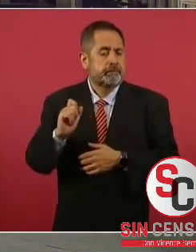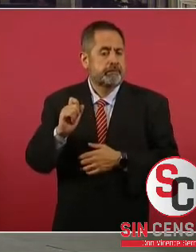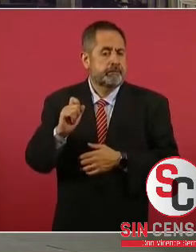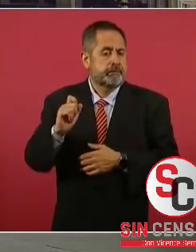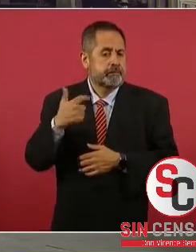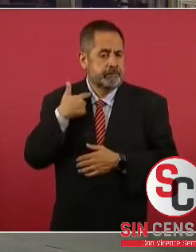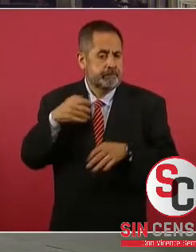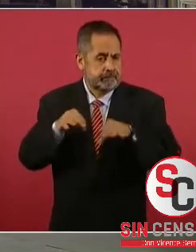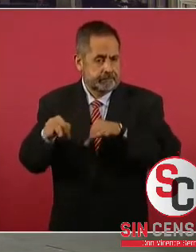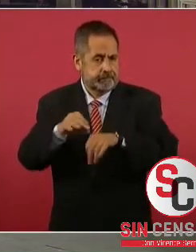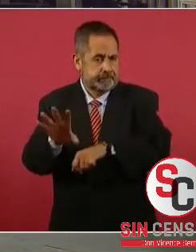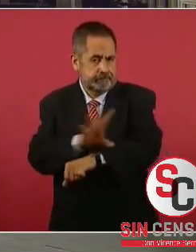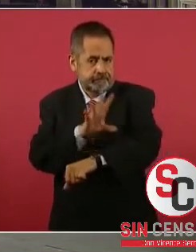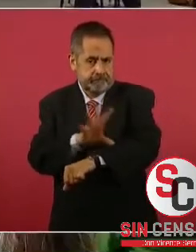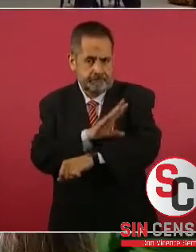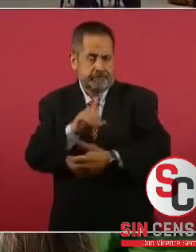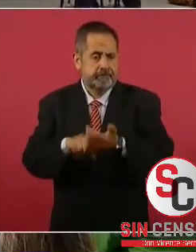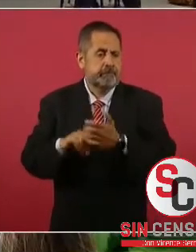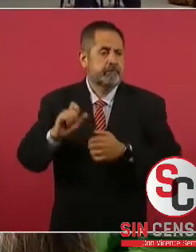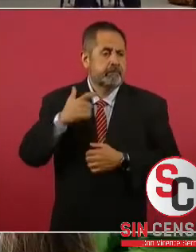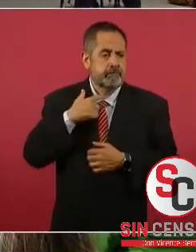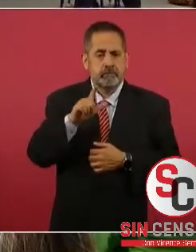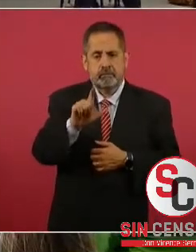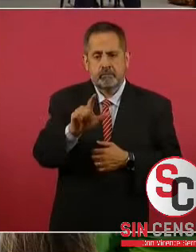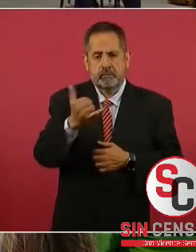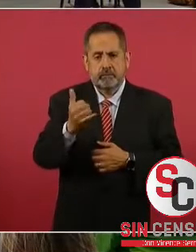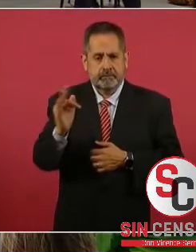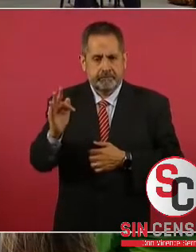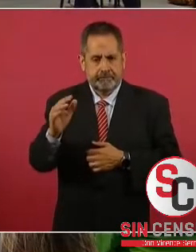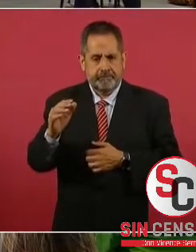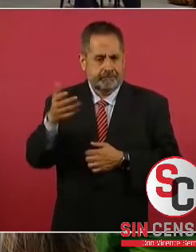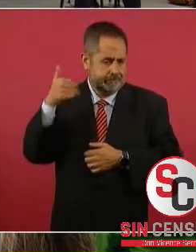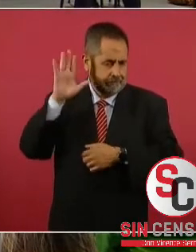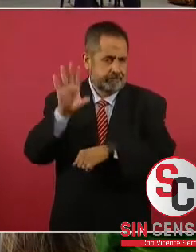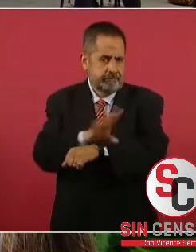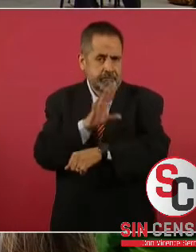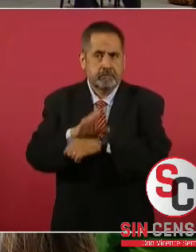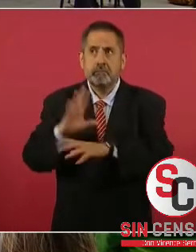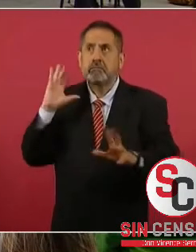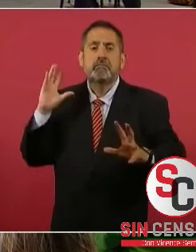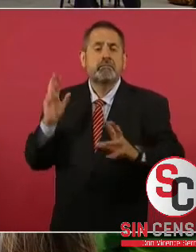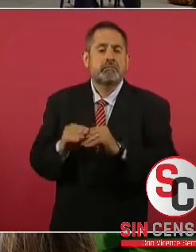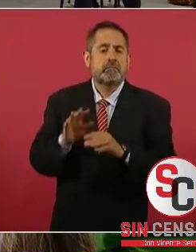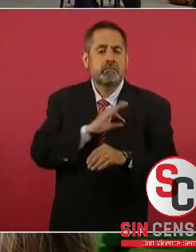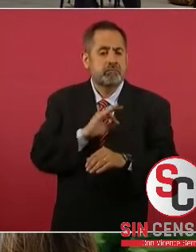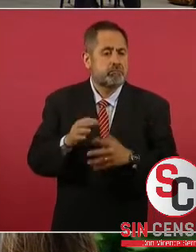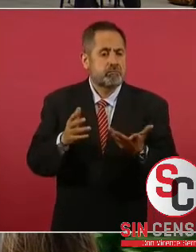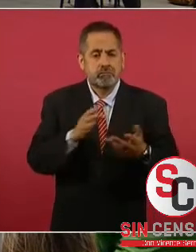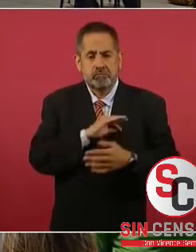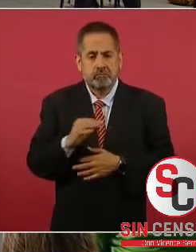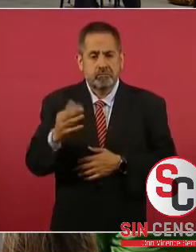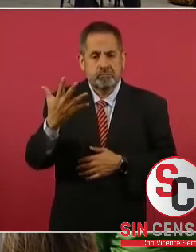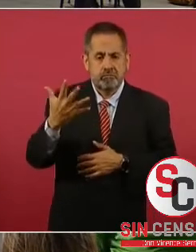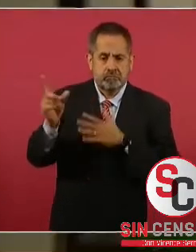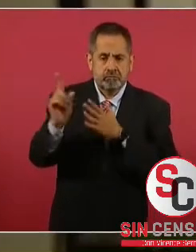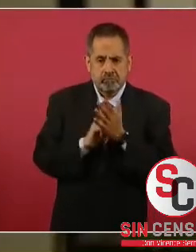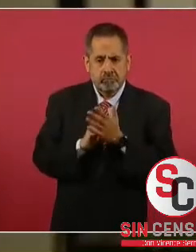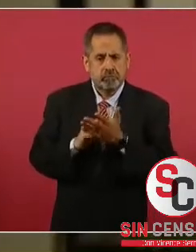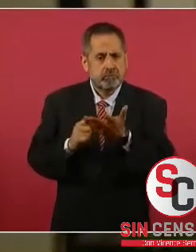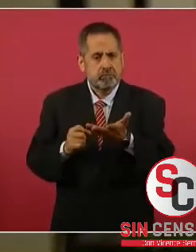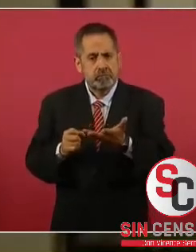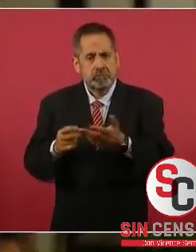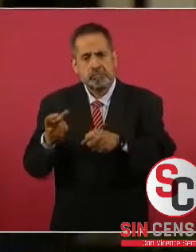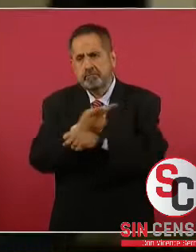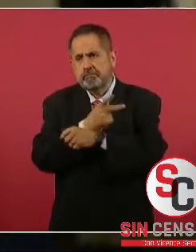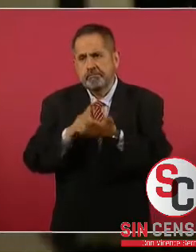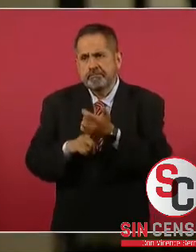electricistas, trabajadores de luz y fuerza del centro. Sin embargo, han pasado ya más o cerca de cinco meses, presidente, y